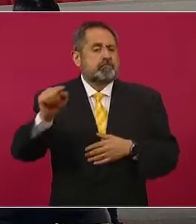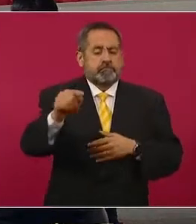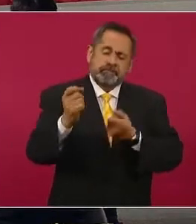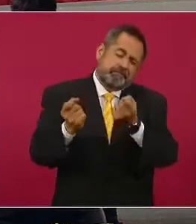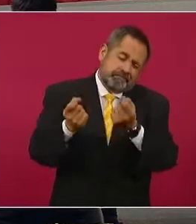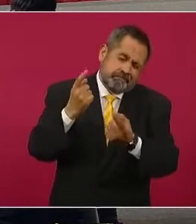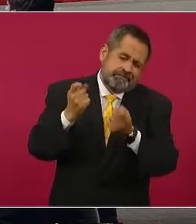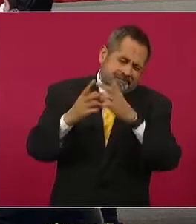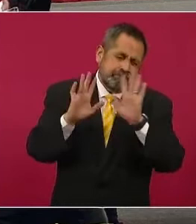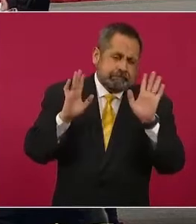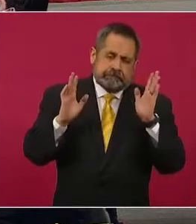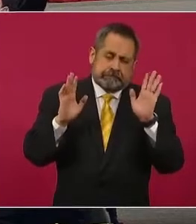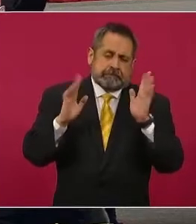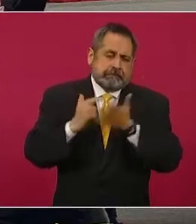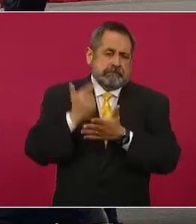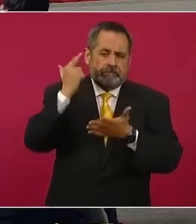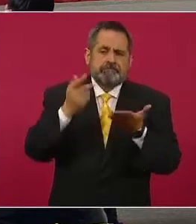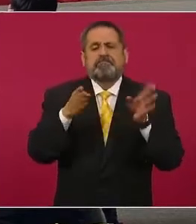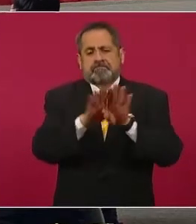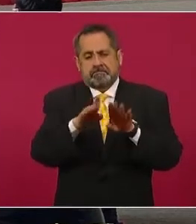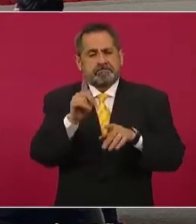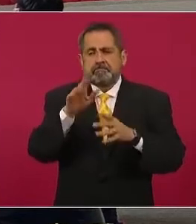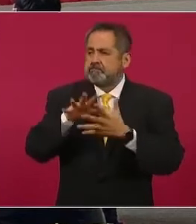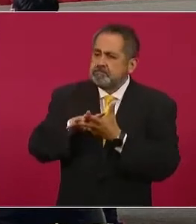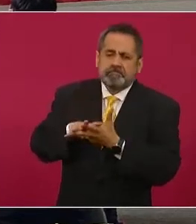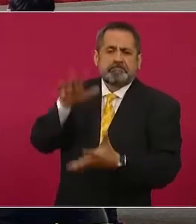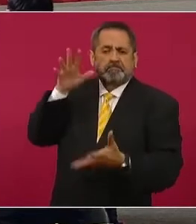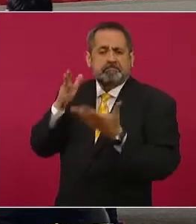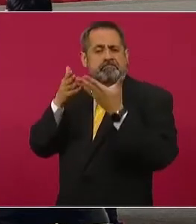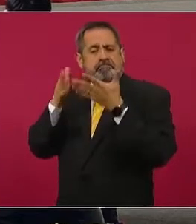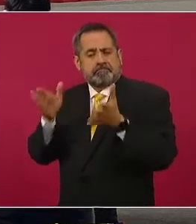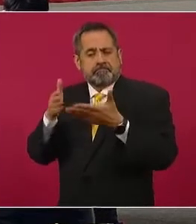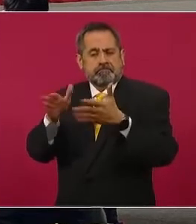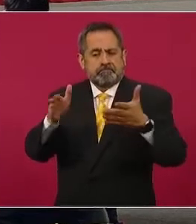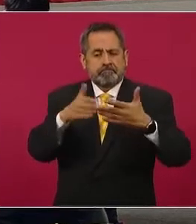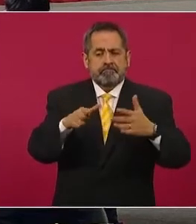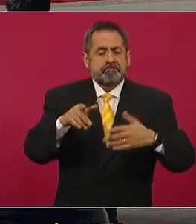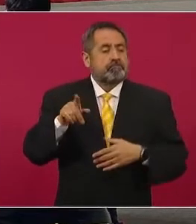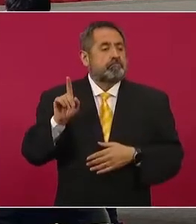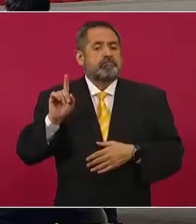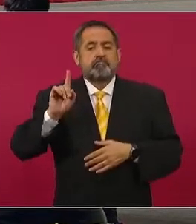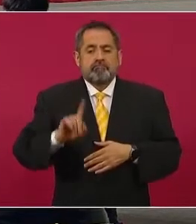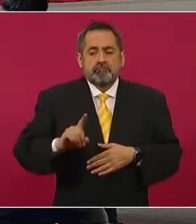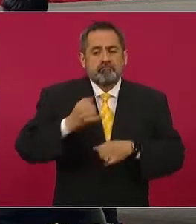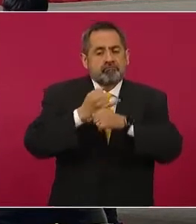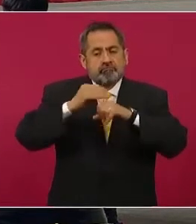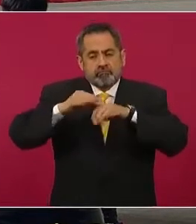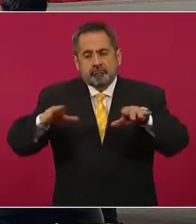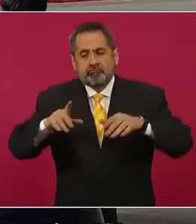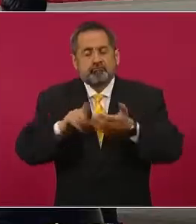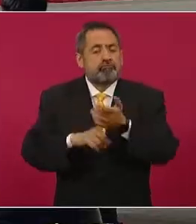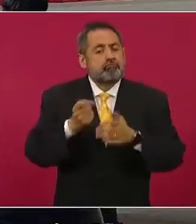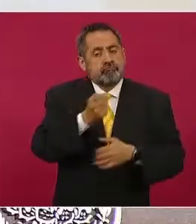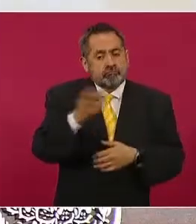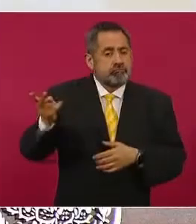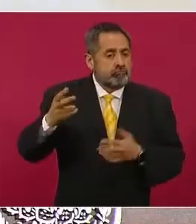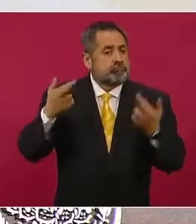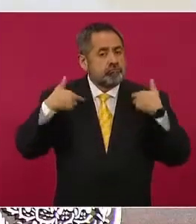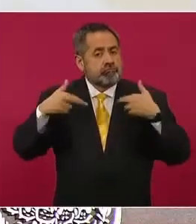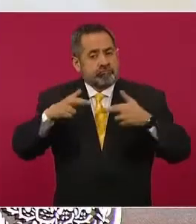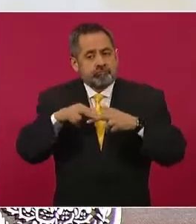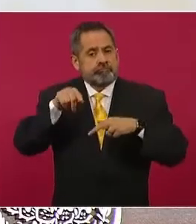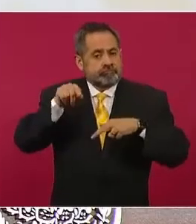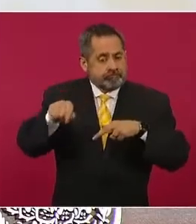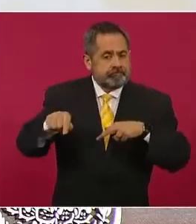algunas situaciones muy extremas, con la finalidad de que se haya personal que pueda dar información. Hay maestros que están dando las clases